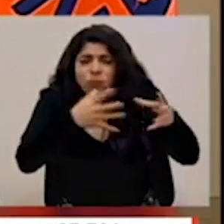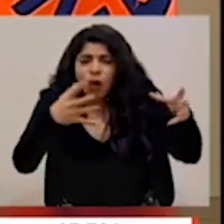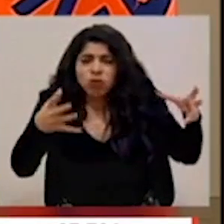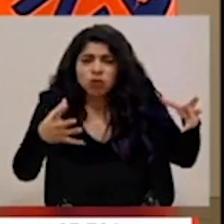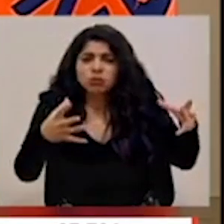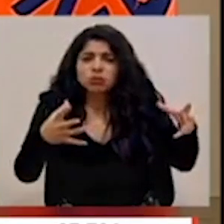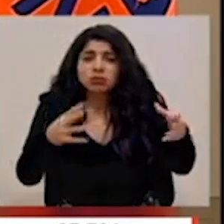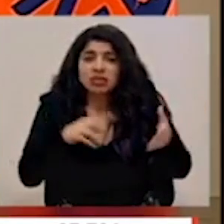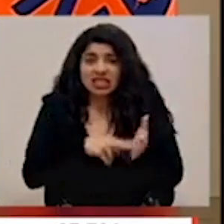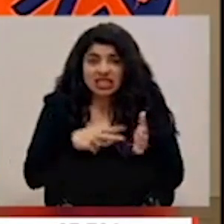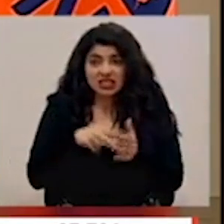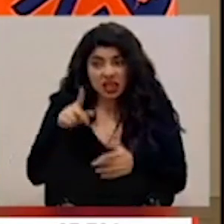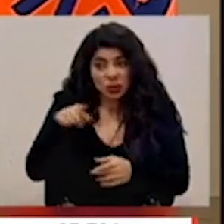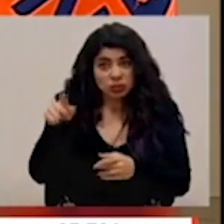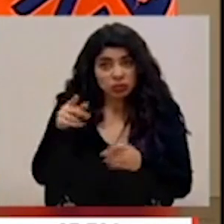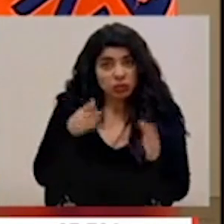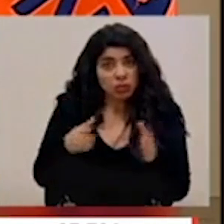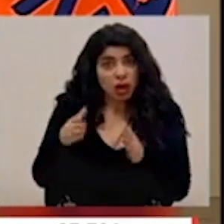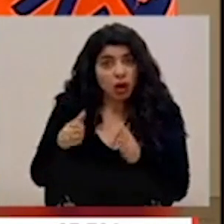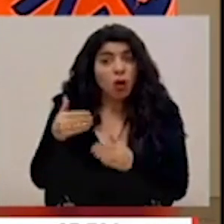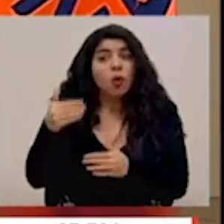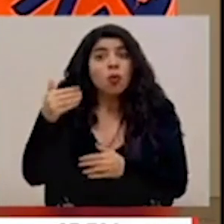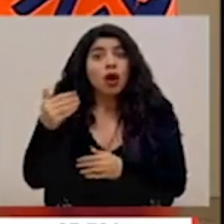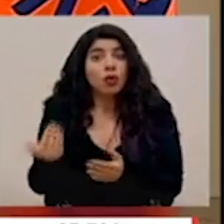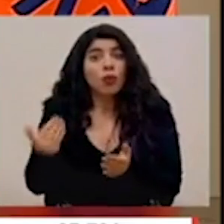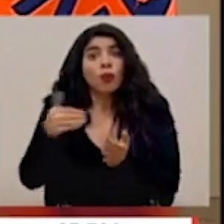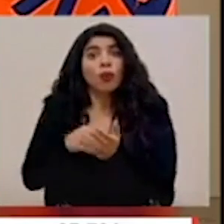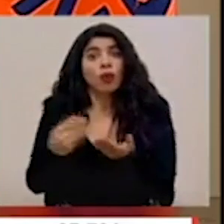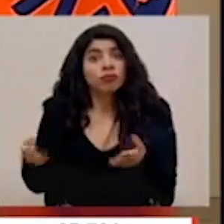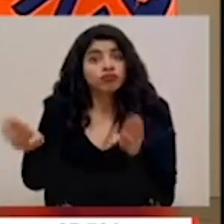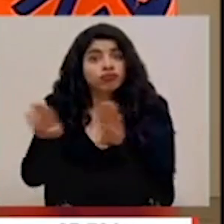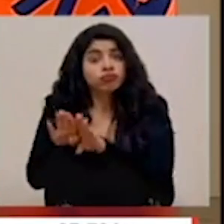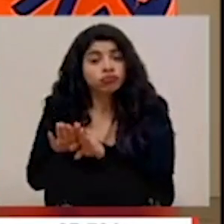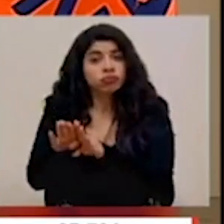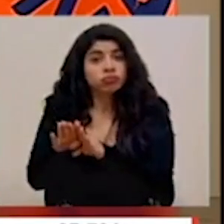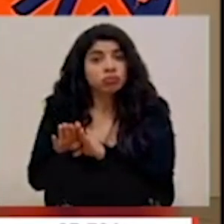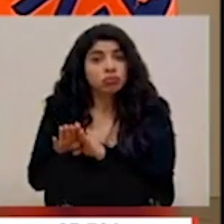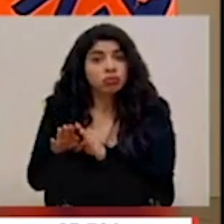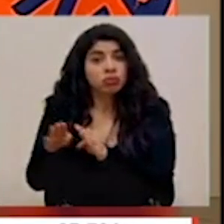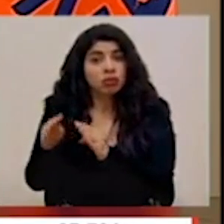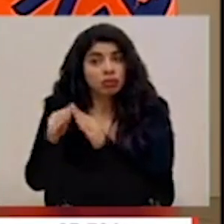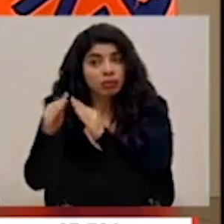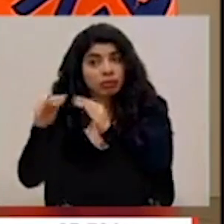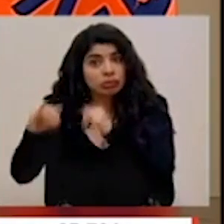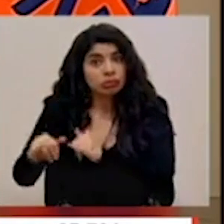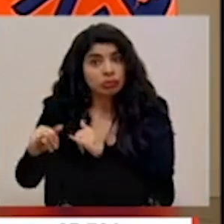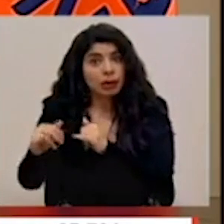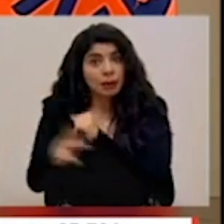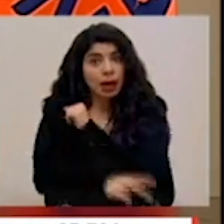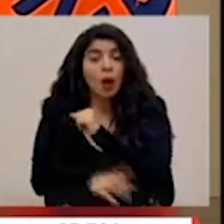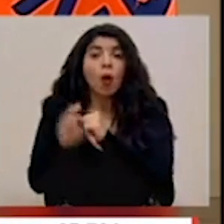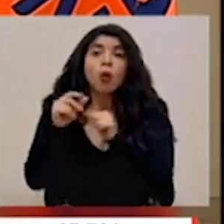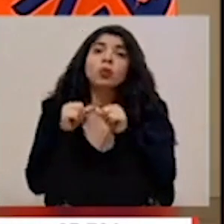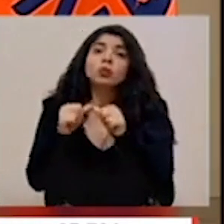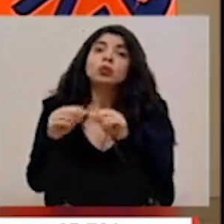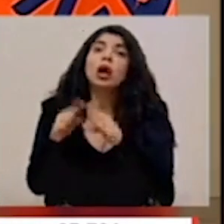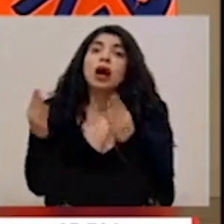¿Se deberá analizar en qué momento se pone en cuarentena al país o se seguirá con apertura para ver más contagios?